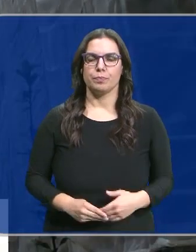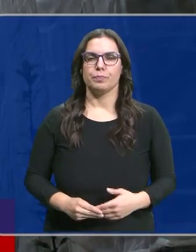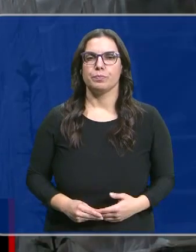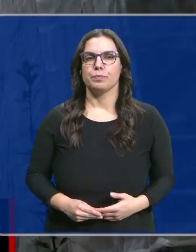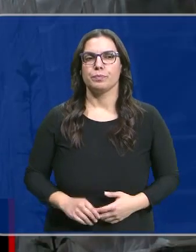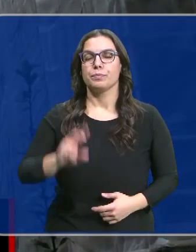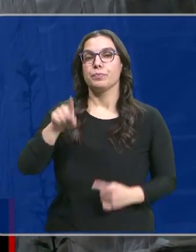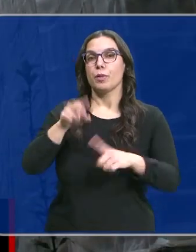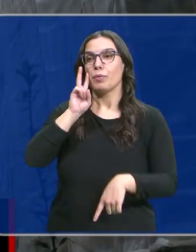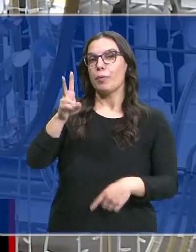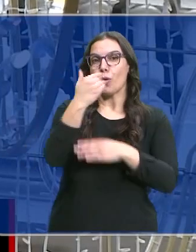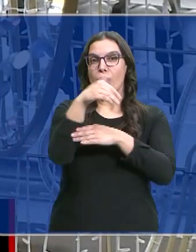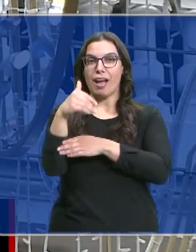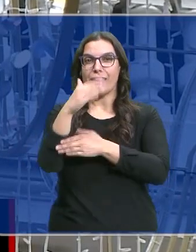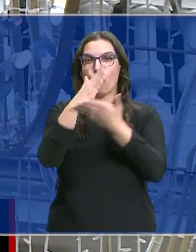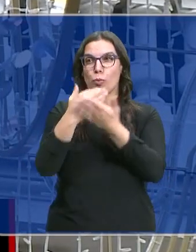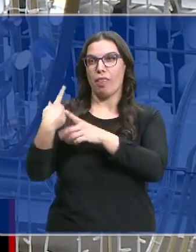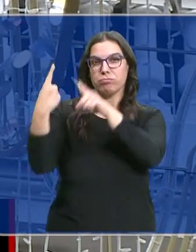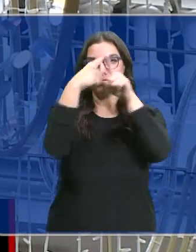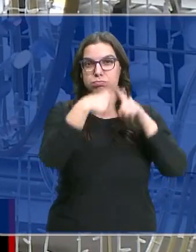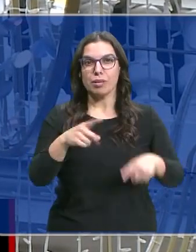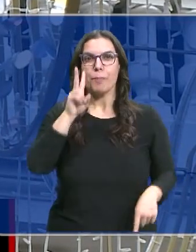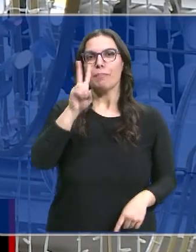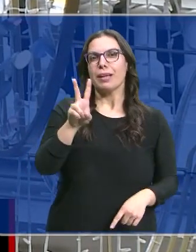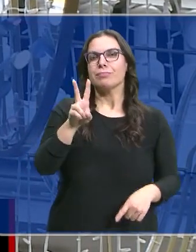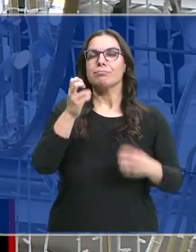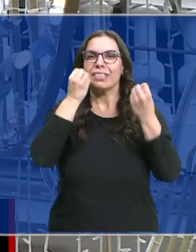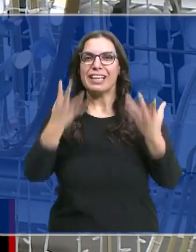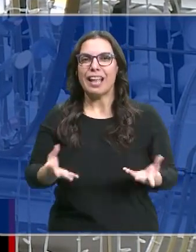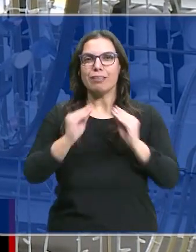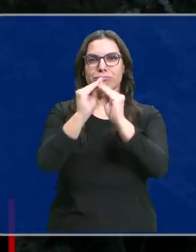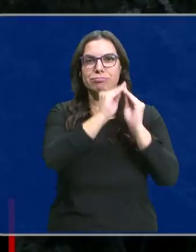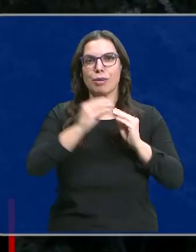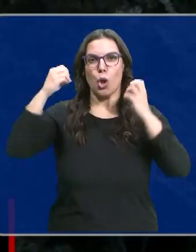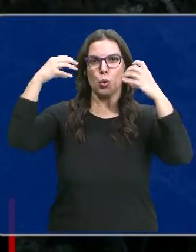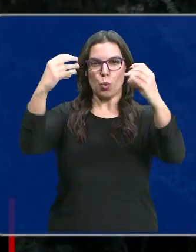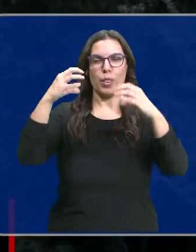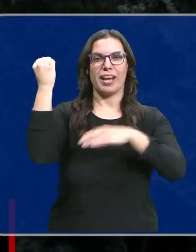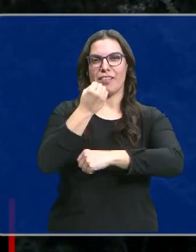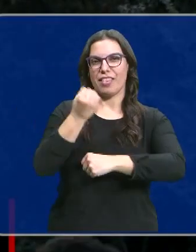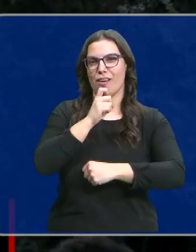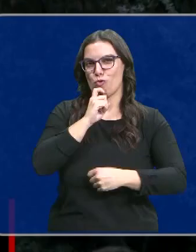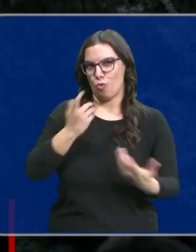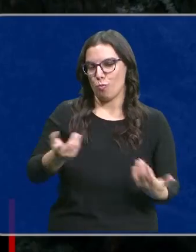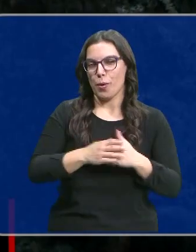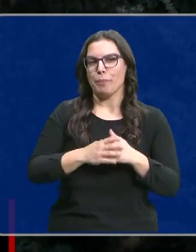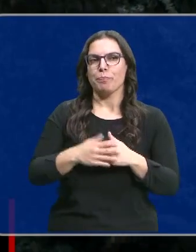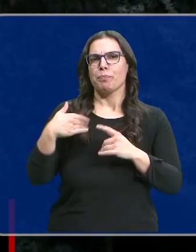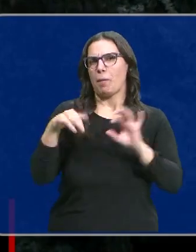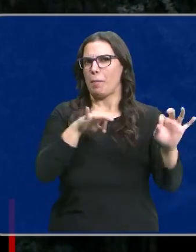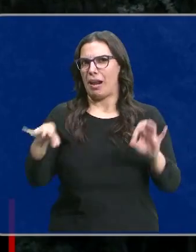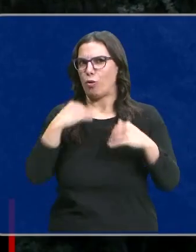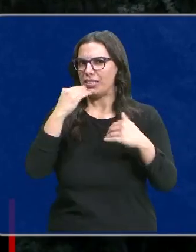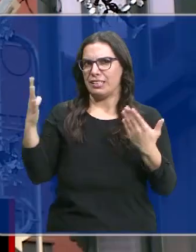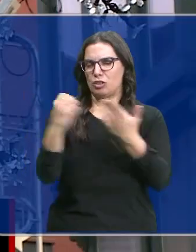Pasaremos por las calles de la comunidad para comprobar el estado en el que se encuentran las luces navideñas. La instalación ya está hecha a falta de pequeños